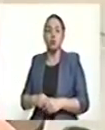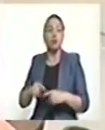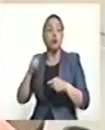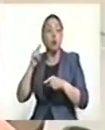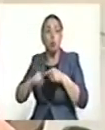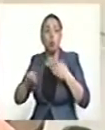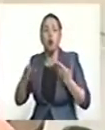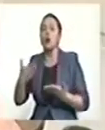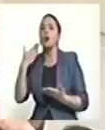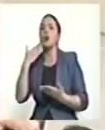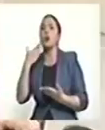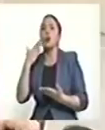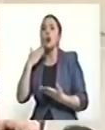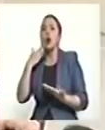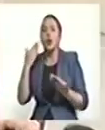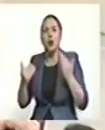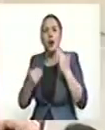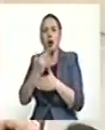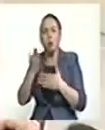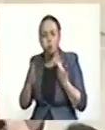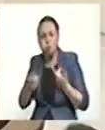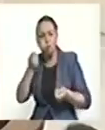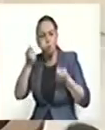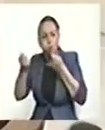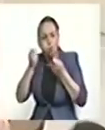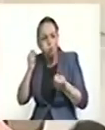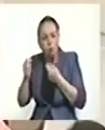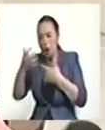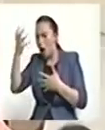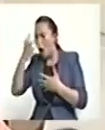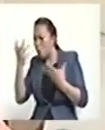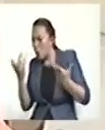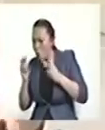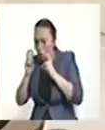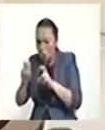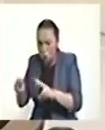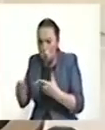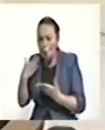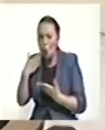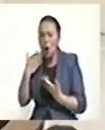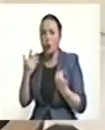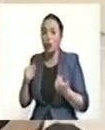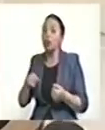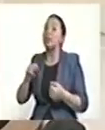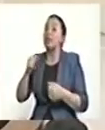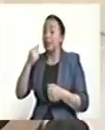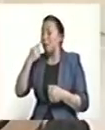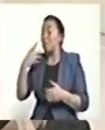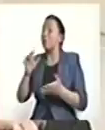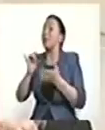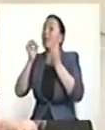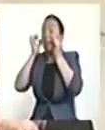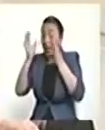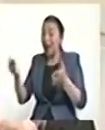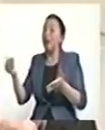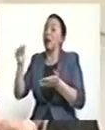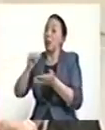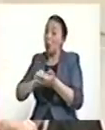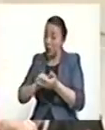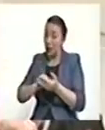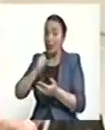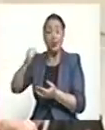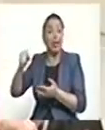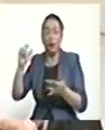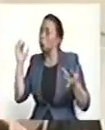establece a partir de cuándo se empieza a contemplar la evaluación de esa jurisdicción. Otro mecanismo que es atroz a la luz del